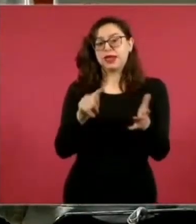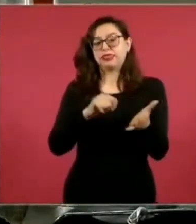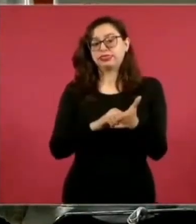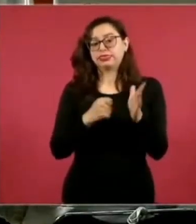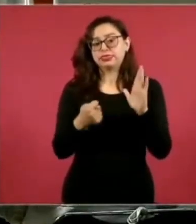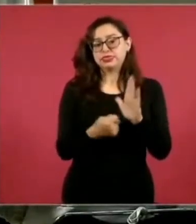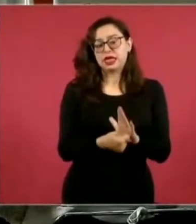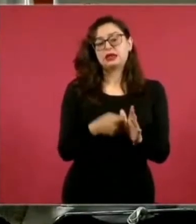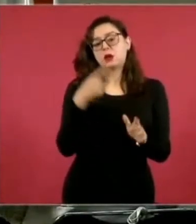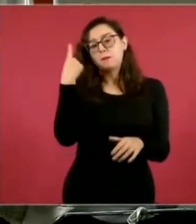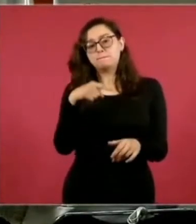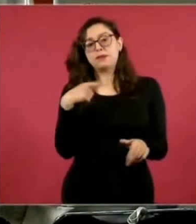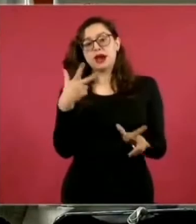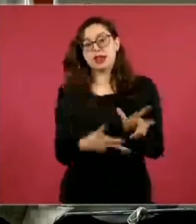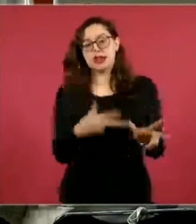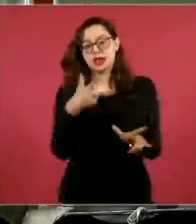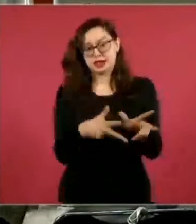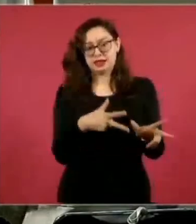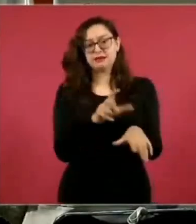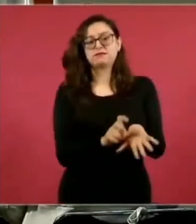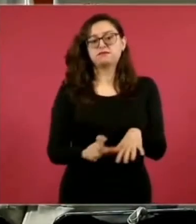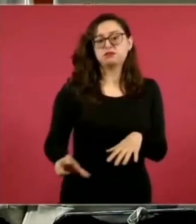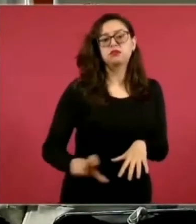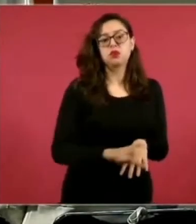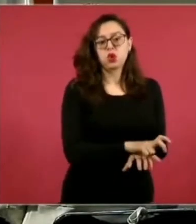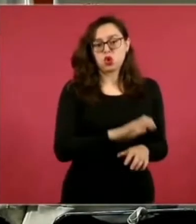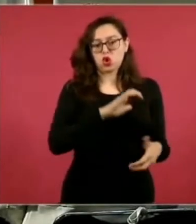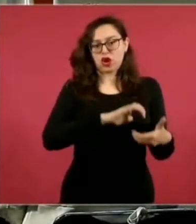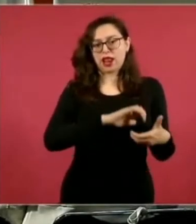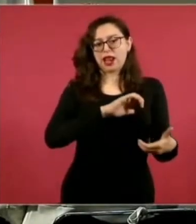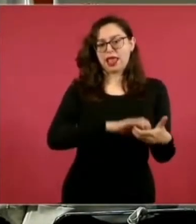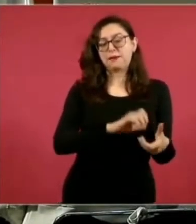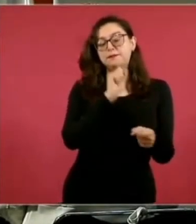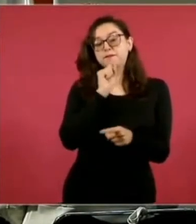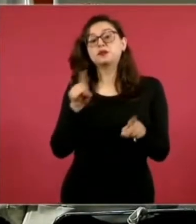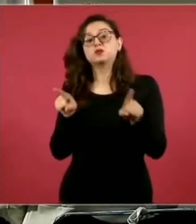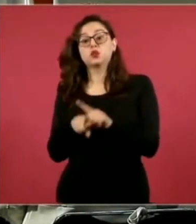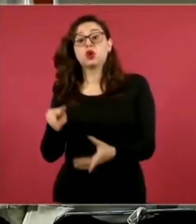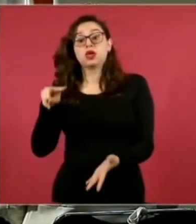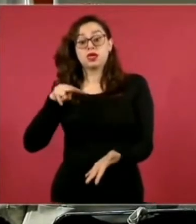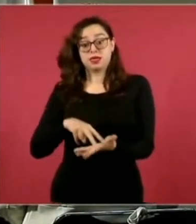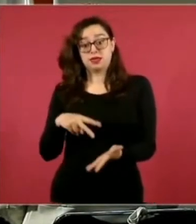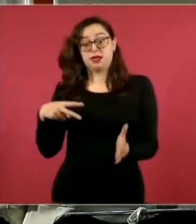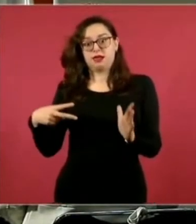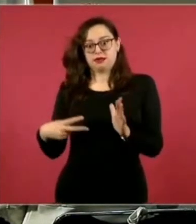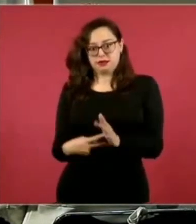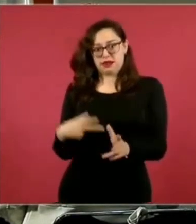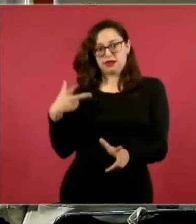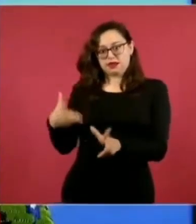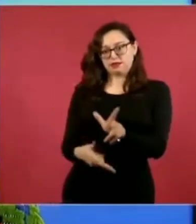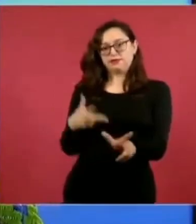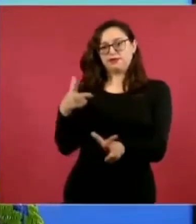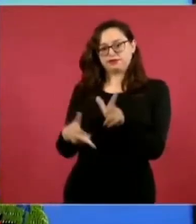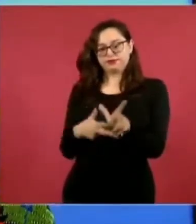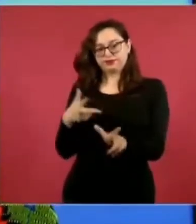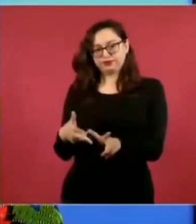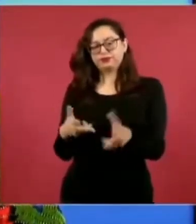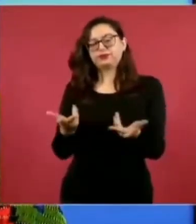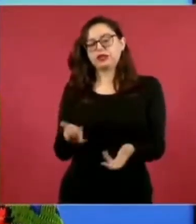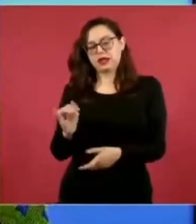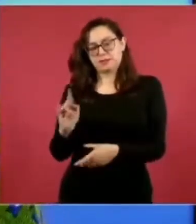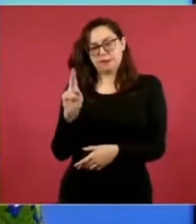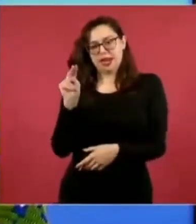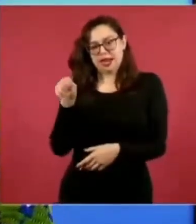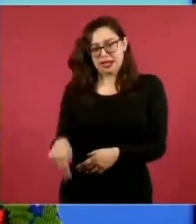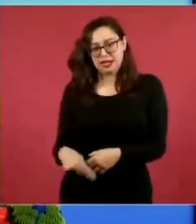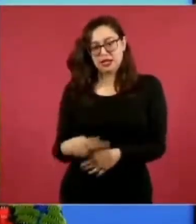ferroviario del CONALEP y también la de ingeniería ferroviaria del Instituto Tecnológico de Cancún. Las dos carreras